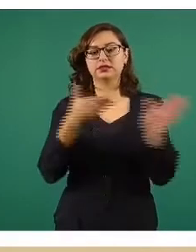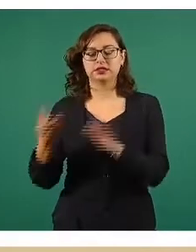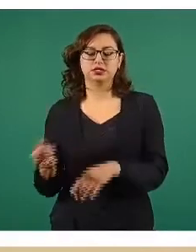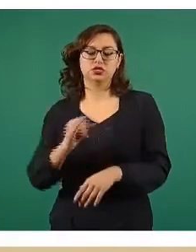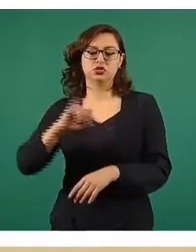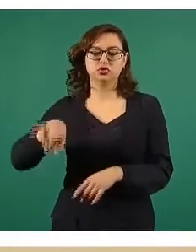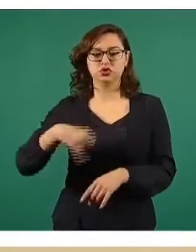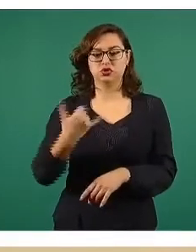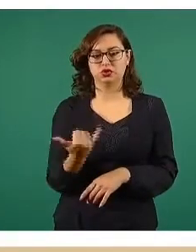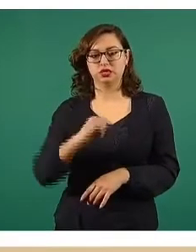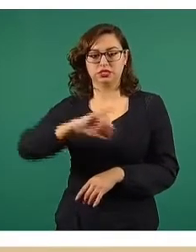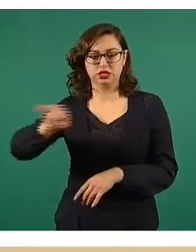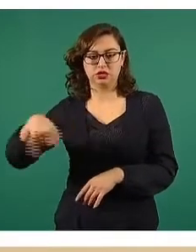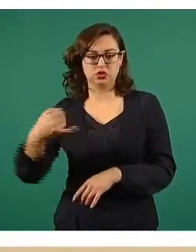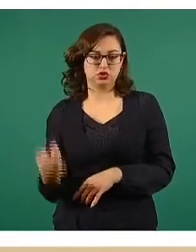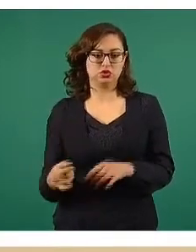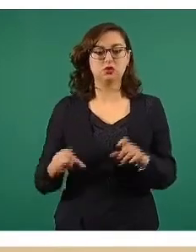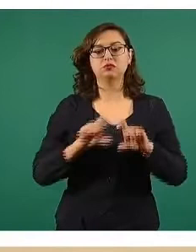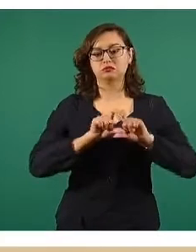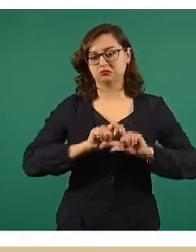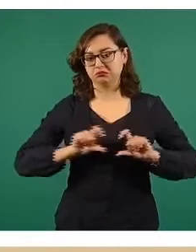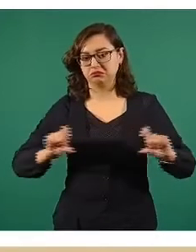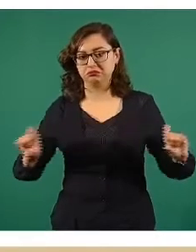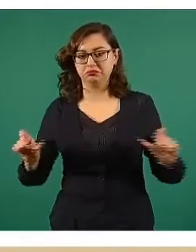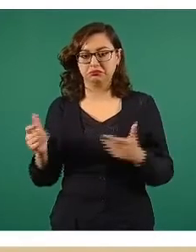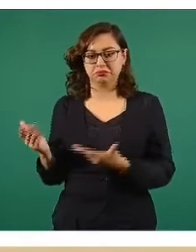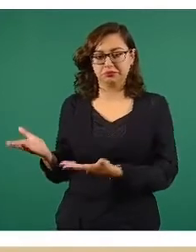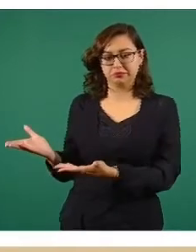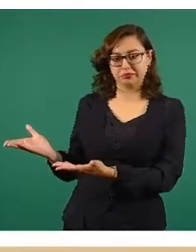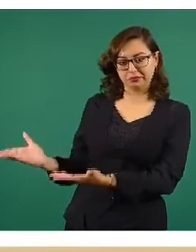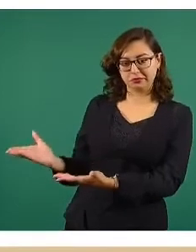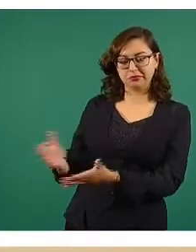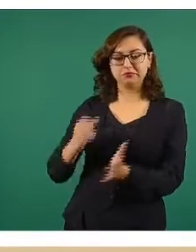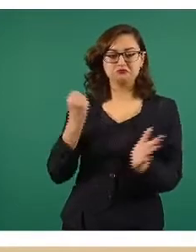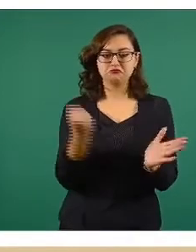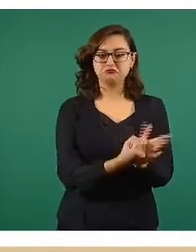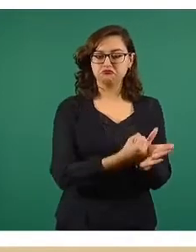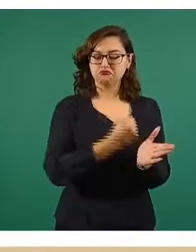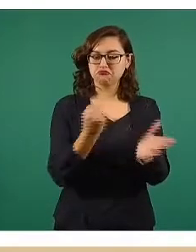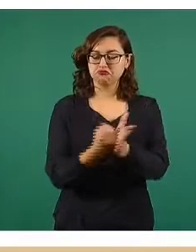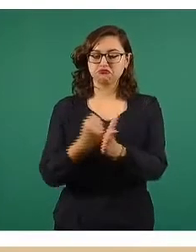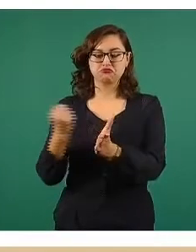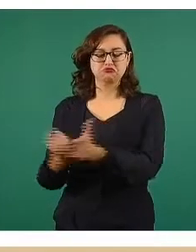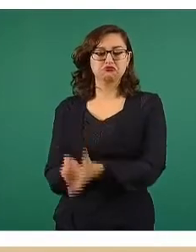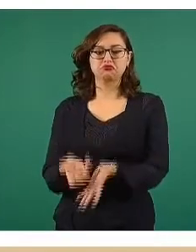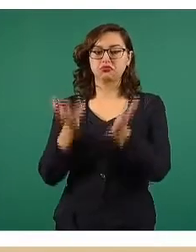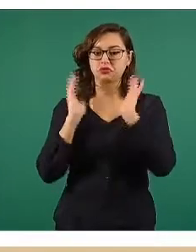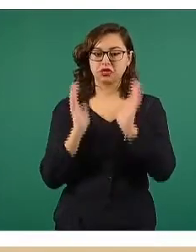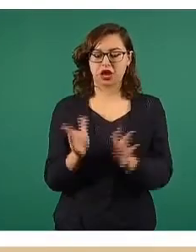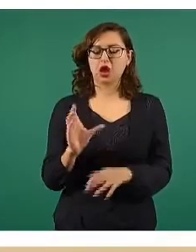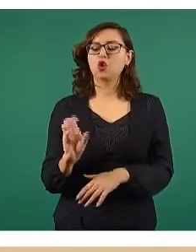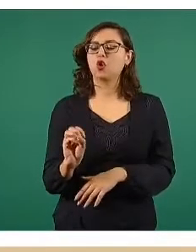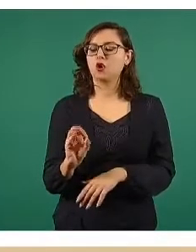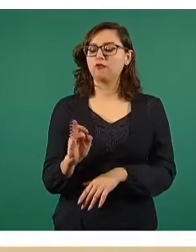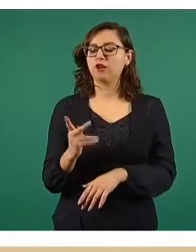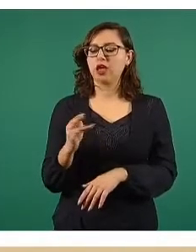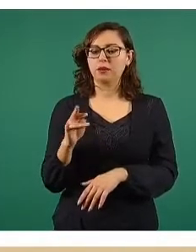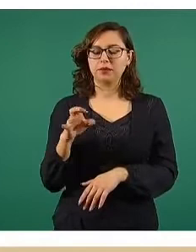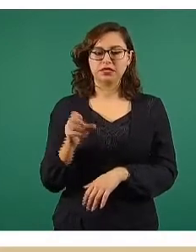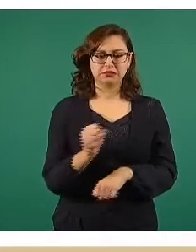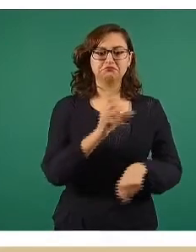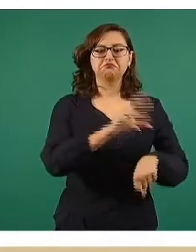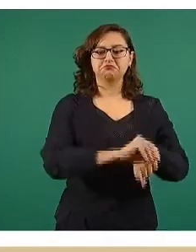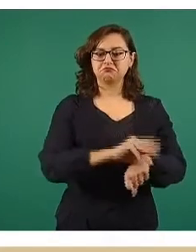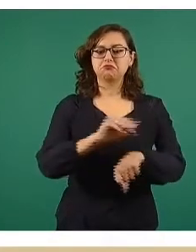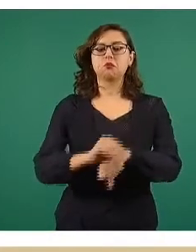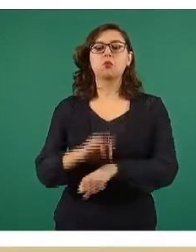Y eso lo ha hecho Cofepris, que es una agencia que tiene el más alto estándar de calidad a nivel mundial. Decirles que